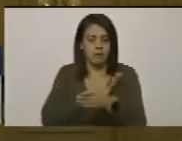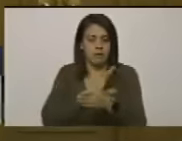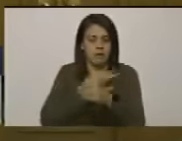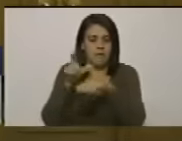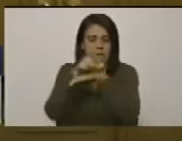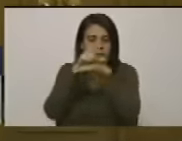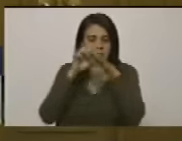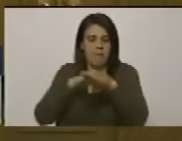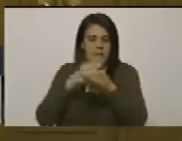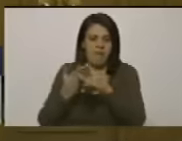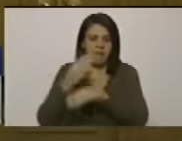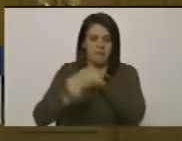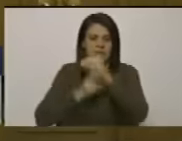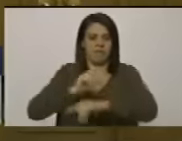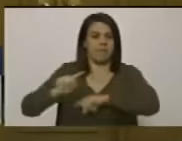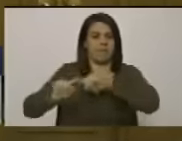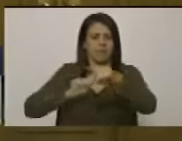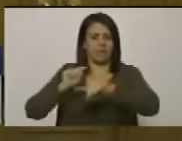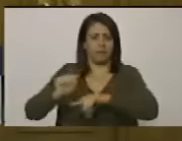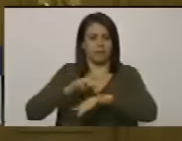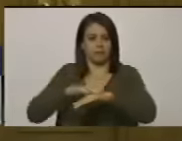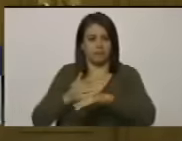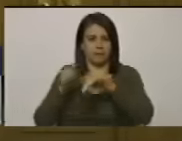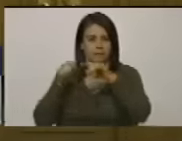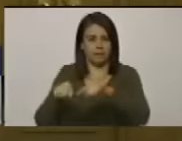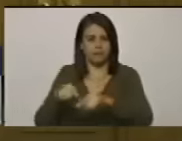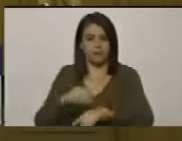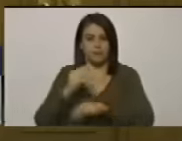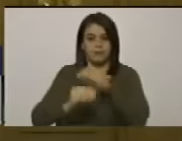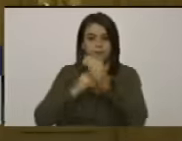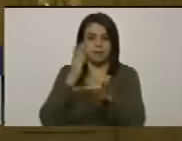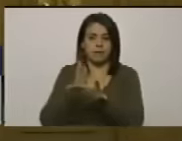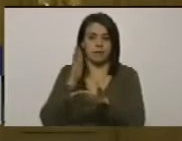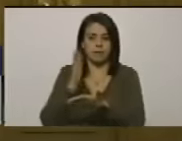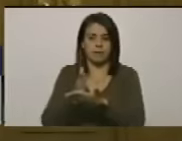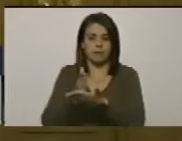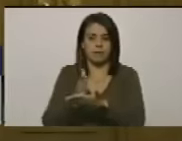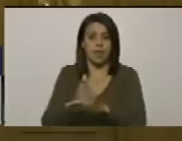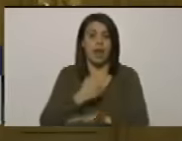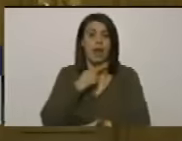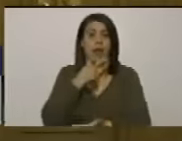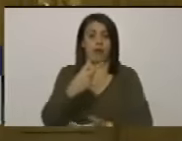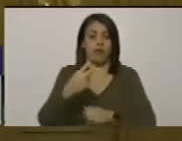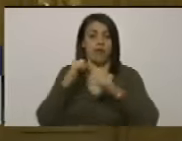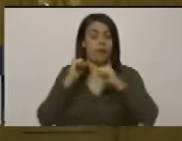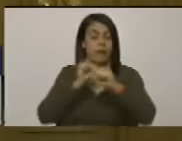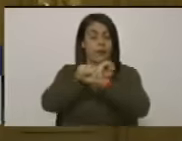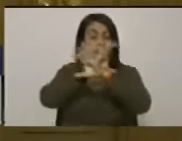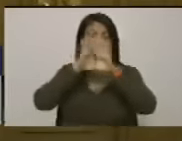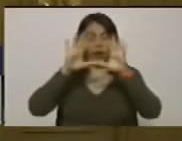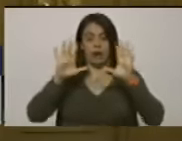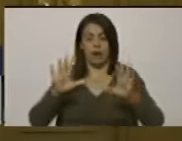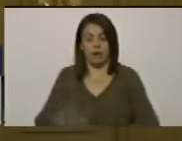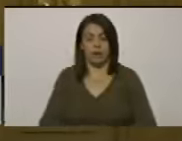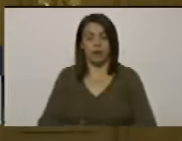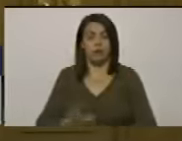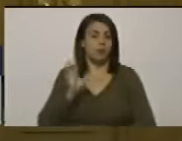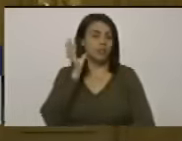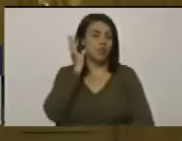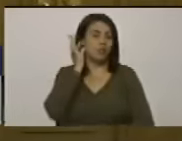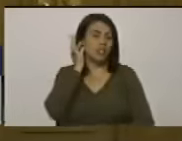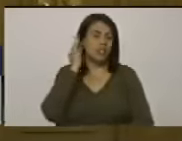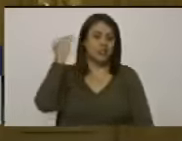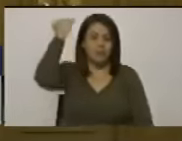gobiernos proimperiales estaba siempre la voz firme clara de piedad